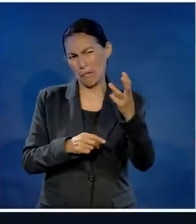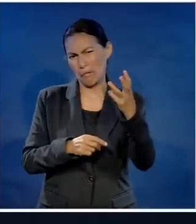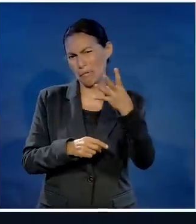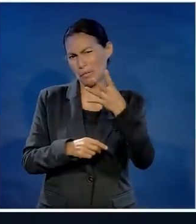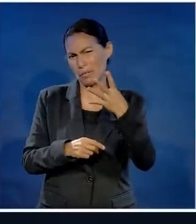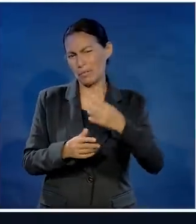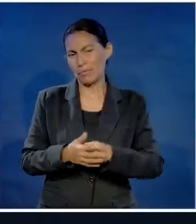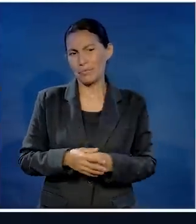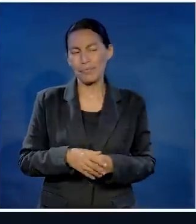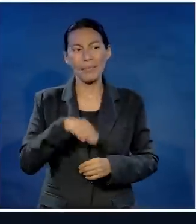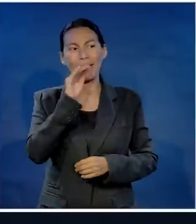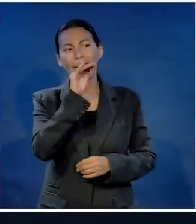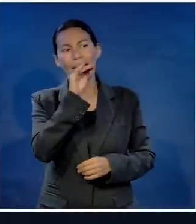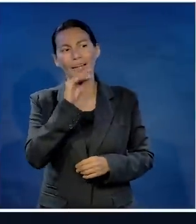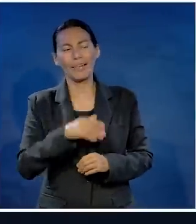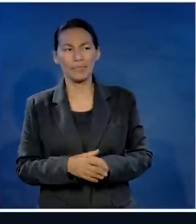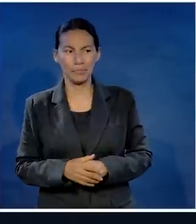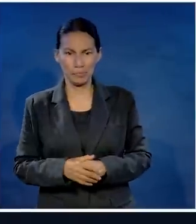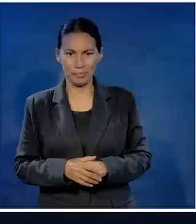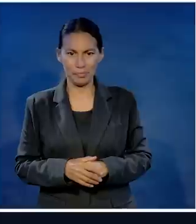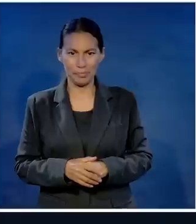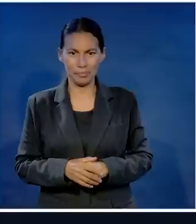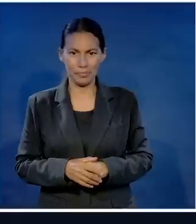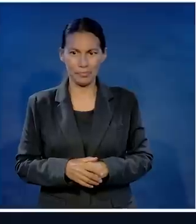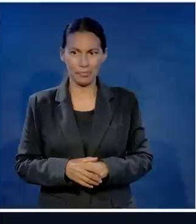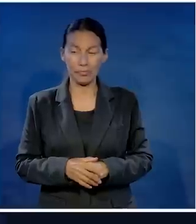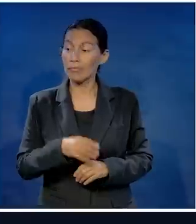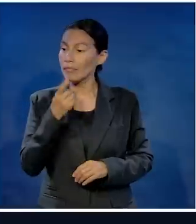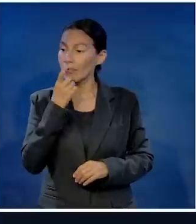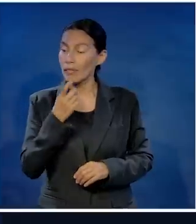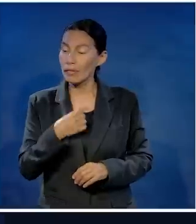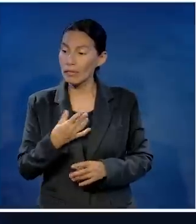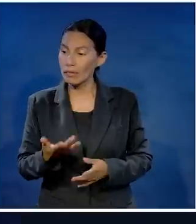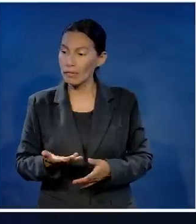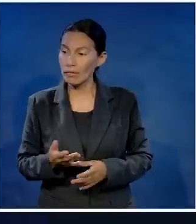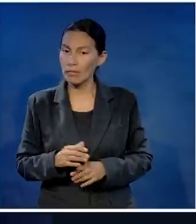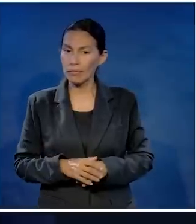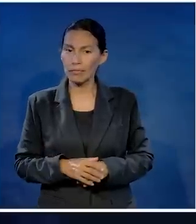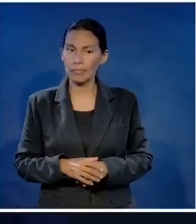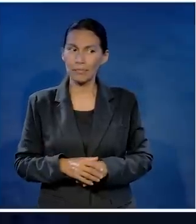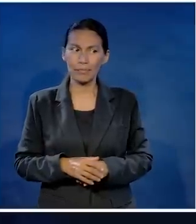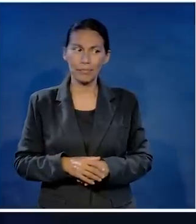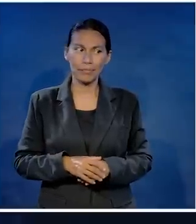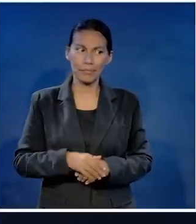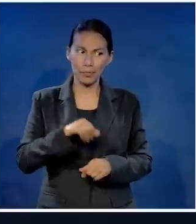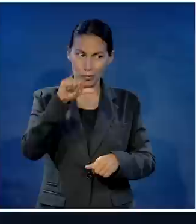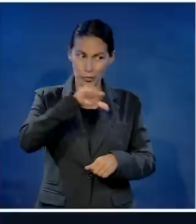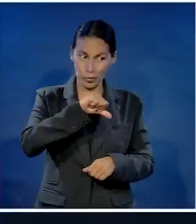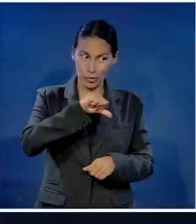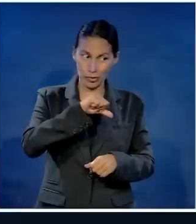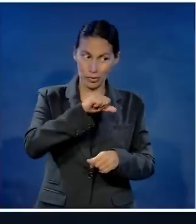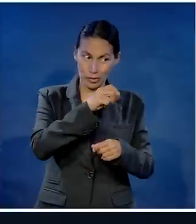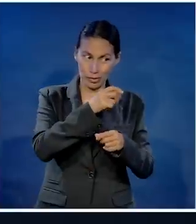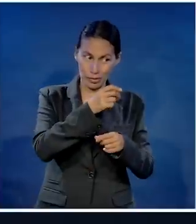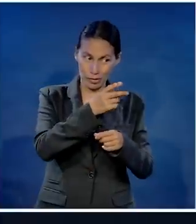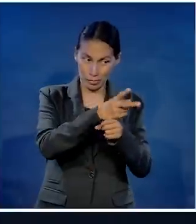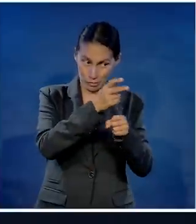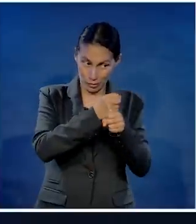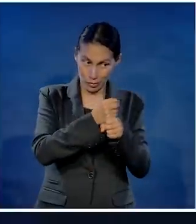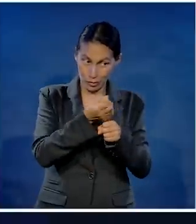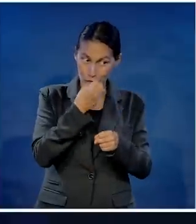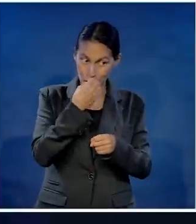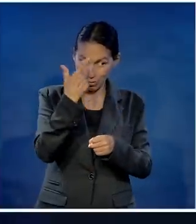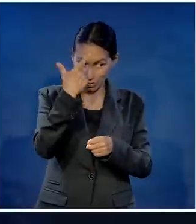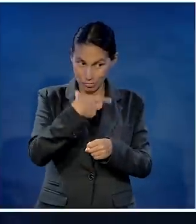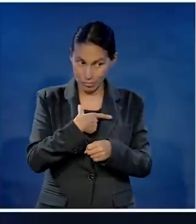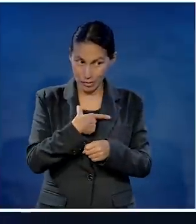iba con varias muchachas iba como con tres o cuatro le digo oye fulana ¿qué pasó? te invito a